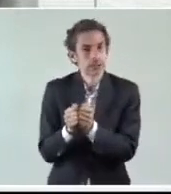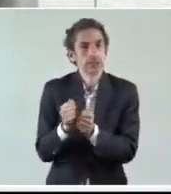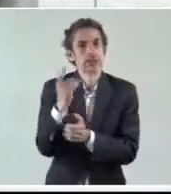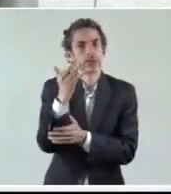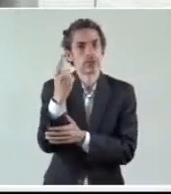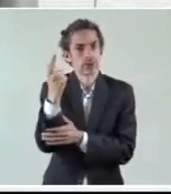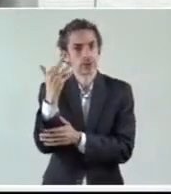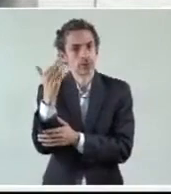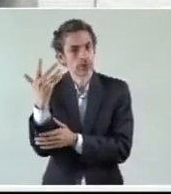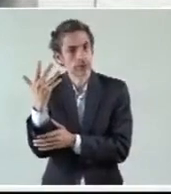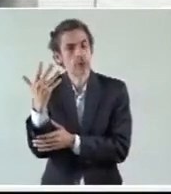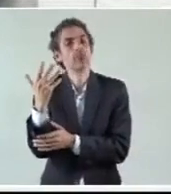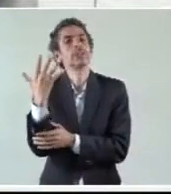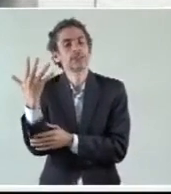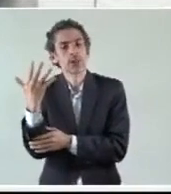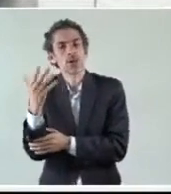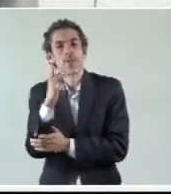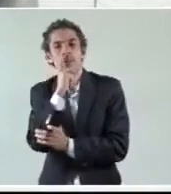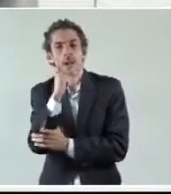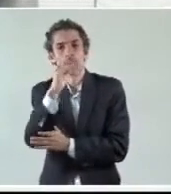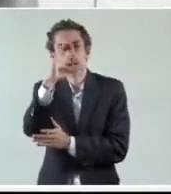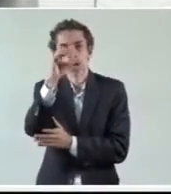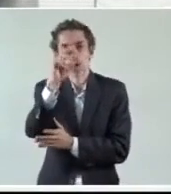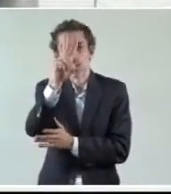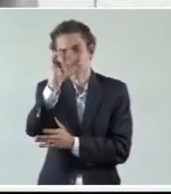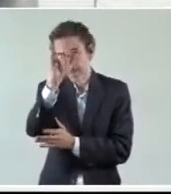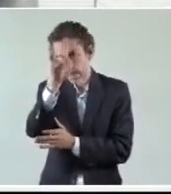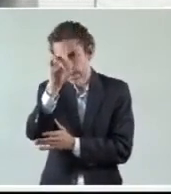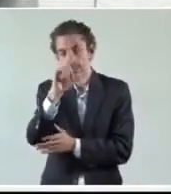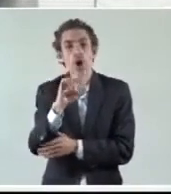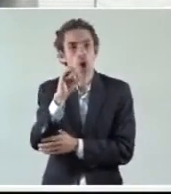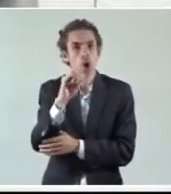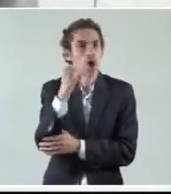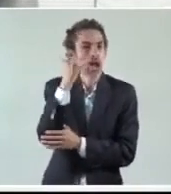al 51515 o llama a Locatel.